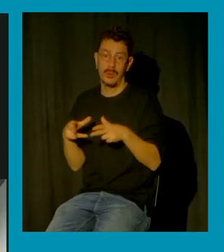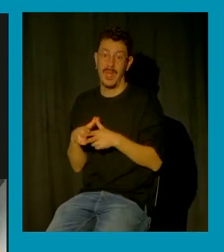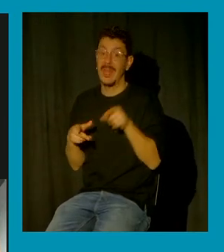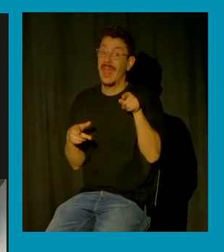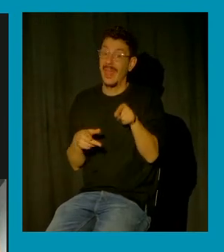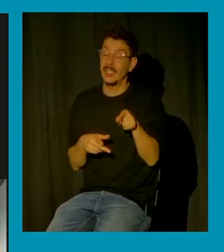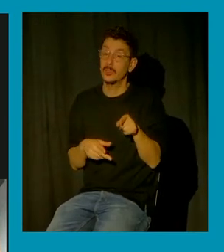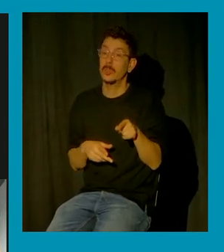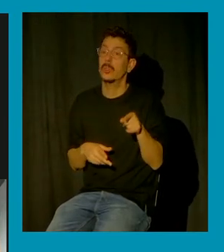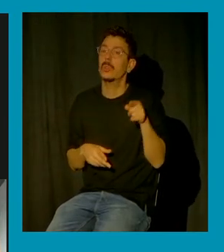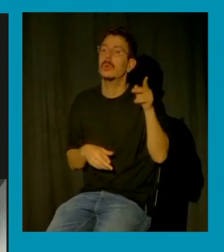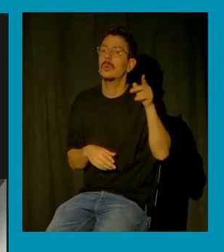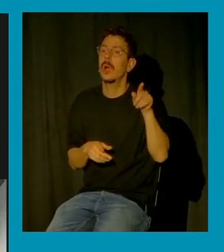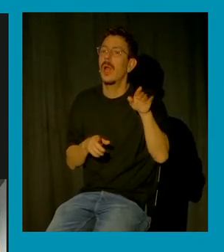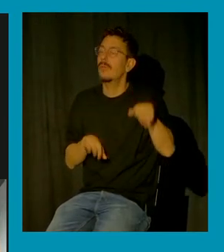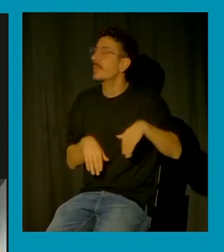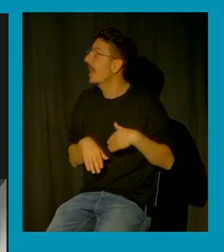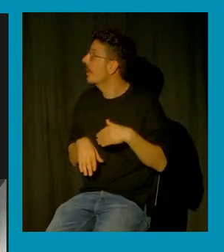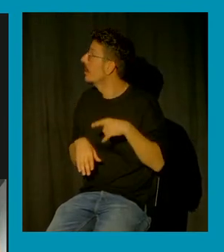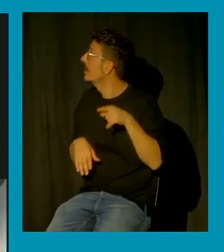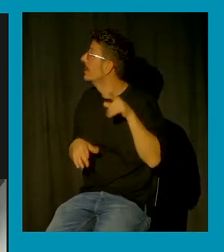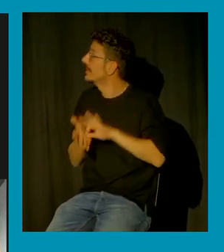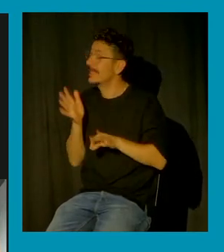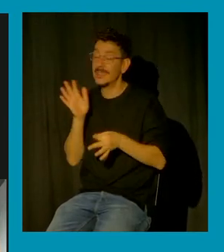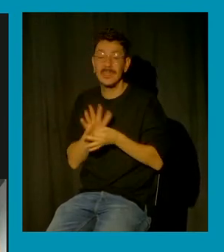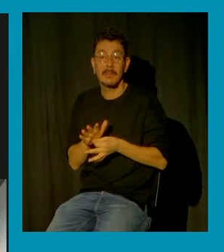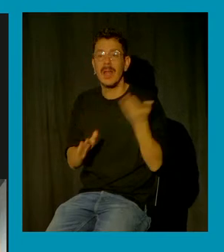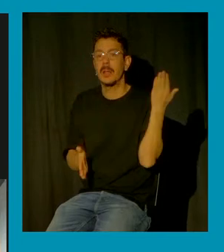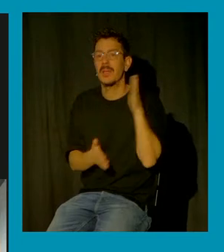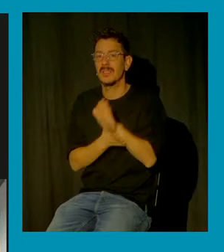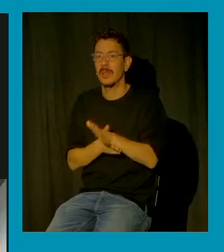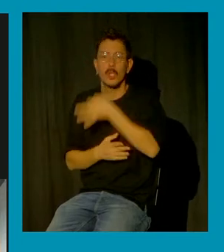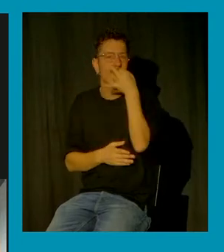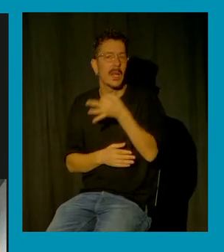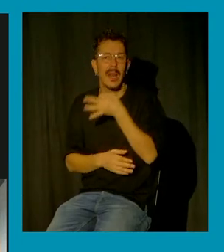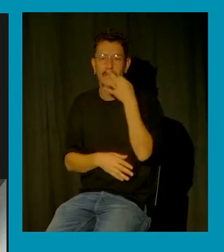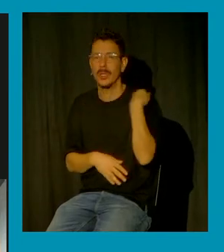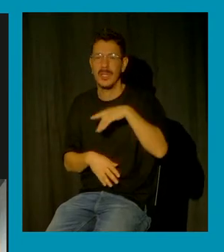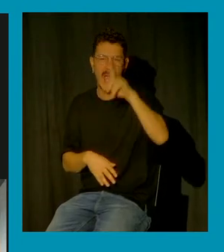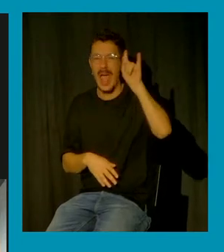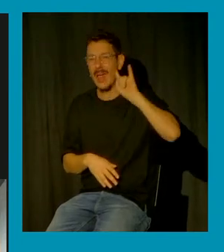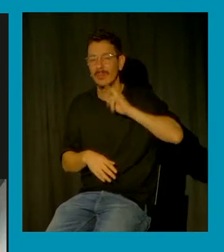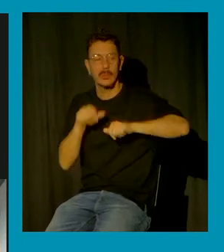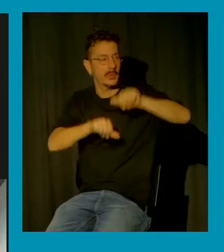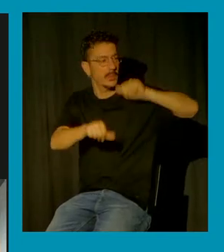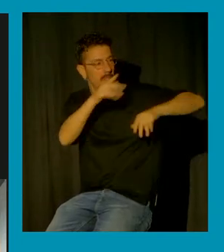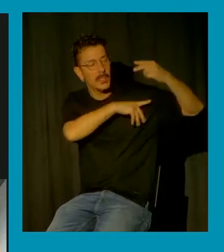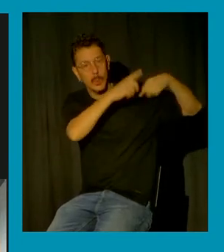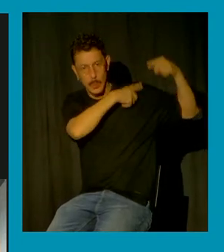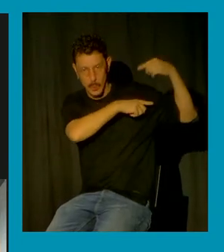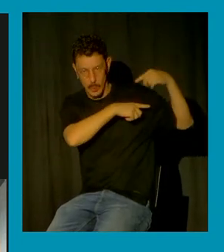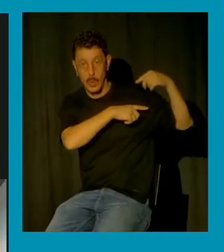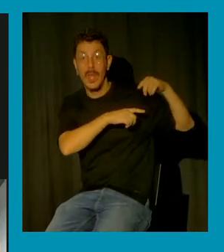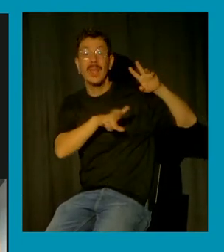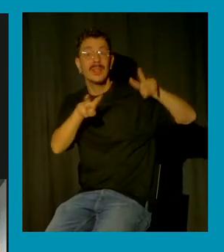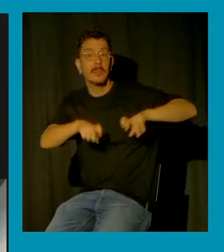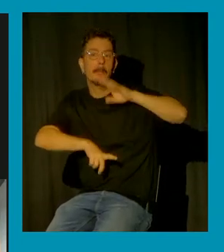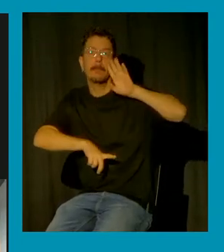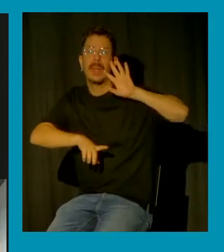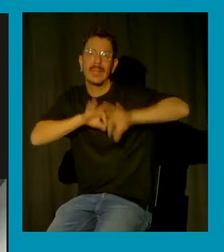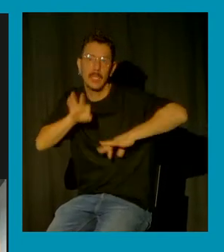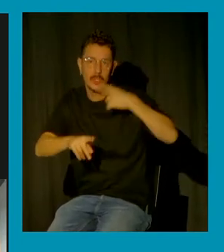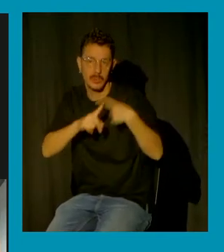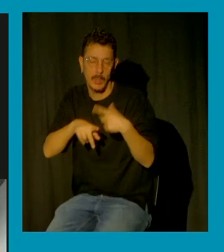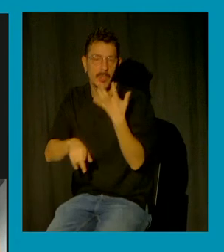o se basa en todo un sistema de representación y de relatos sobre el peligro sexual ¿no? por lo tanto cuando